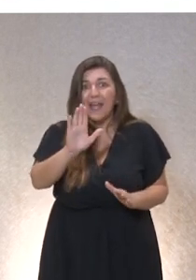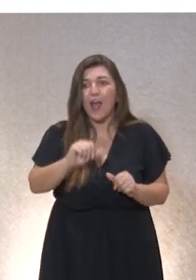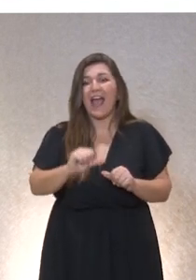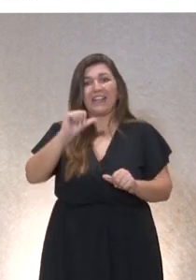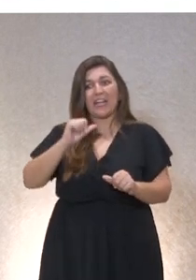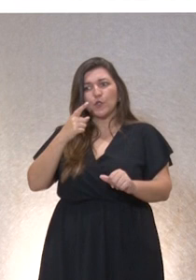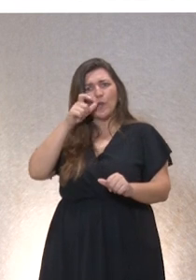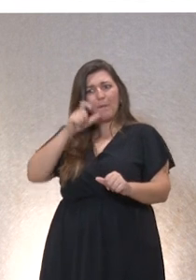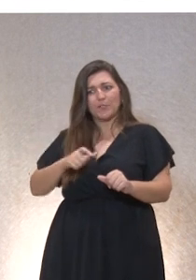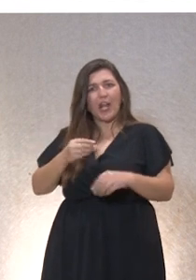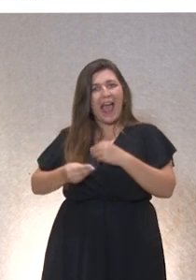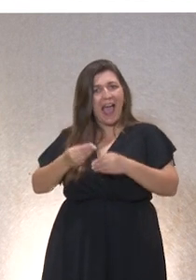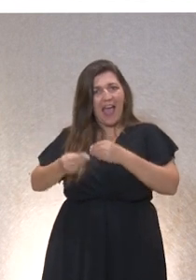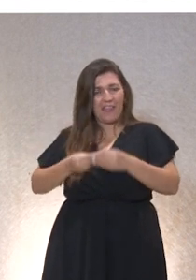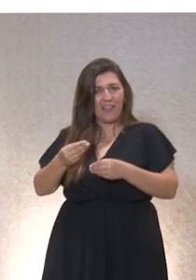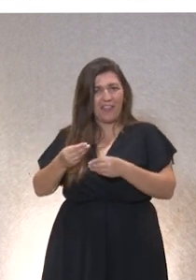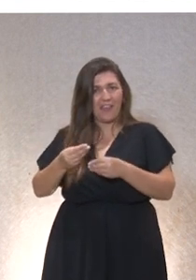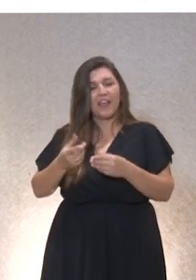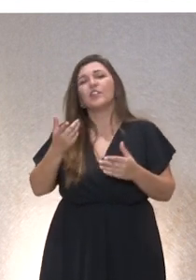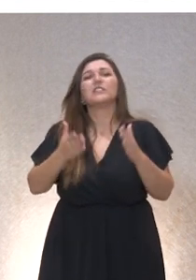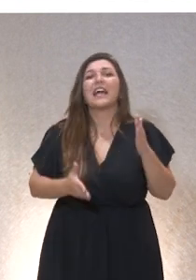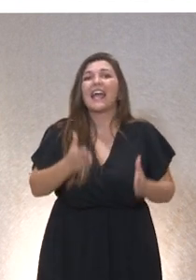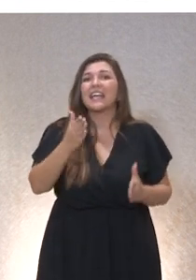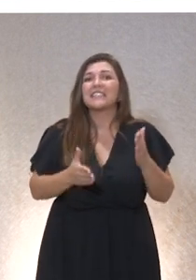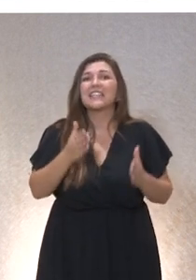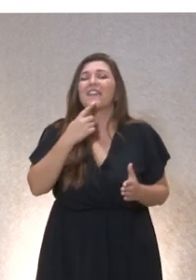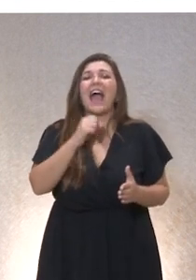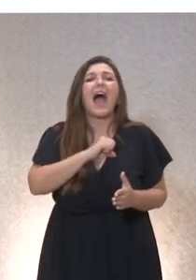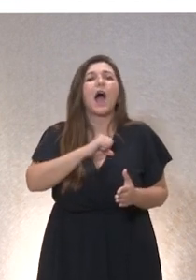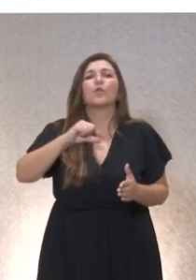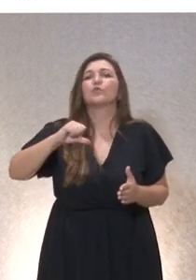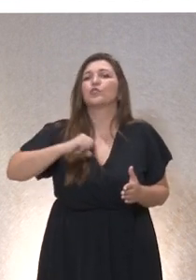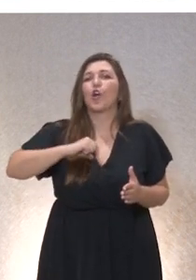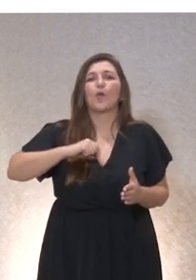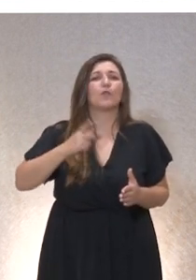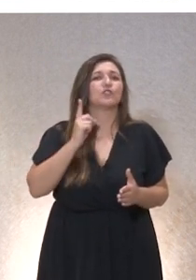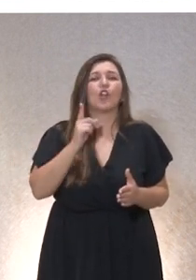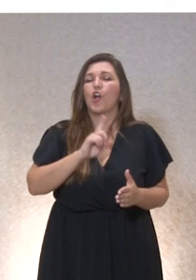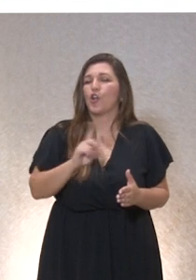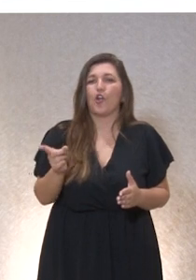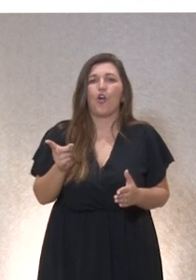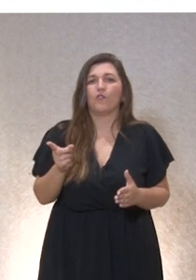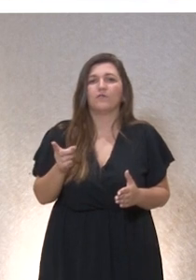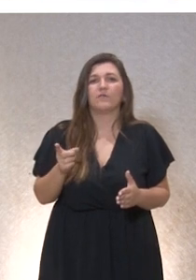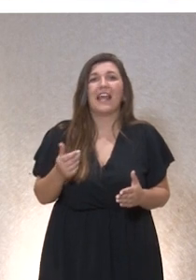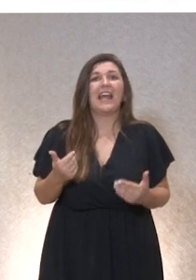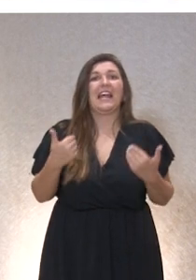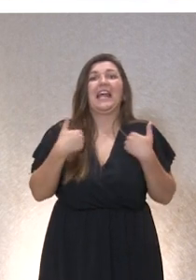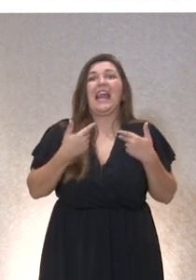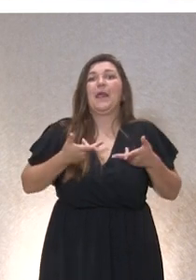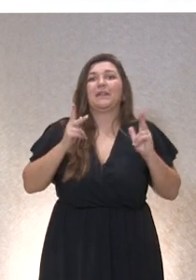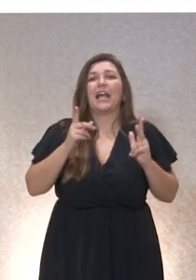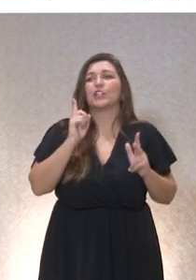pueden ser nunca autónomos. Podrán ser autómatas pero autónomos. La autonomía moral, el campo de la libertad solo es personal.